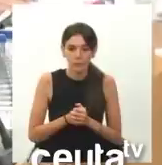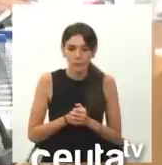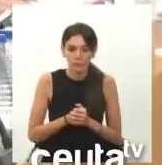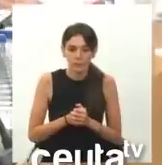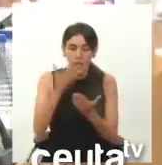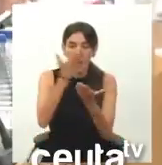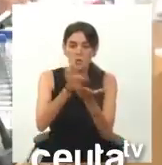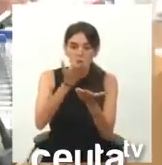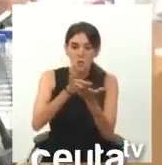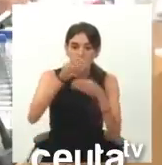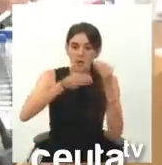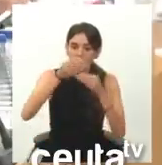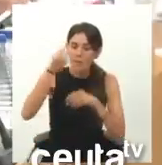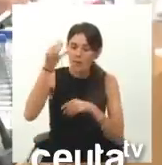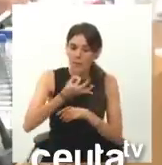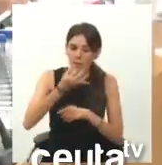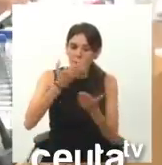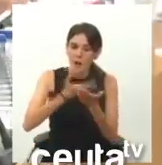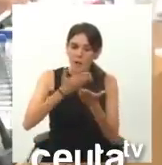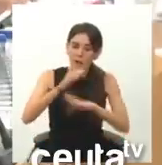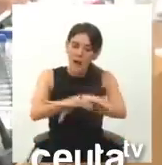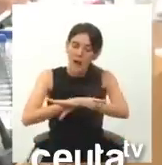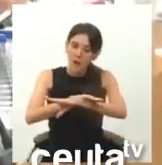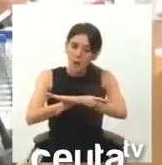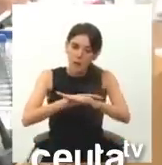La solicitud se debe hacer, se debe instar al Gobierno.